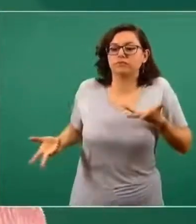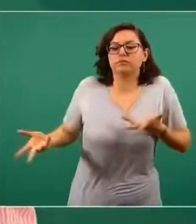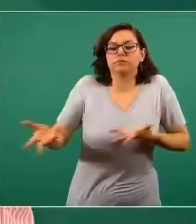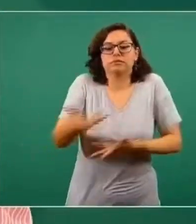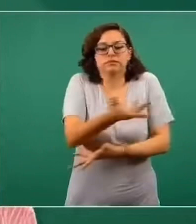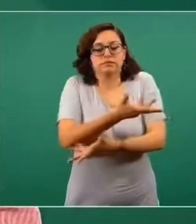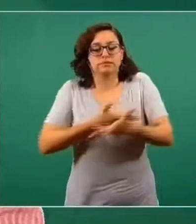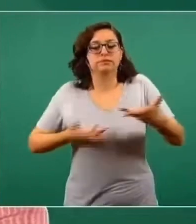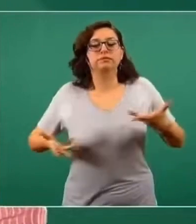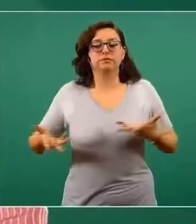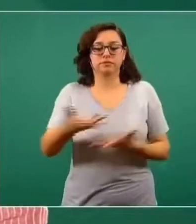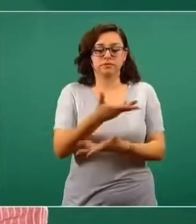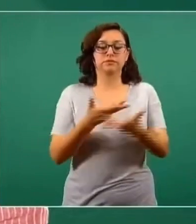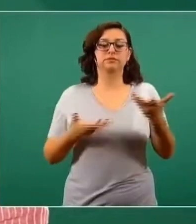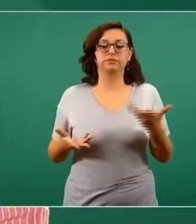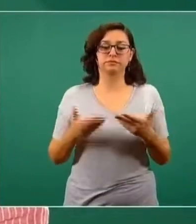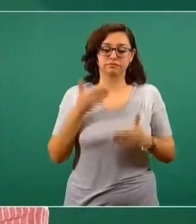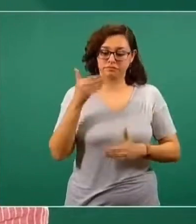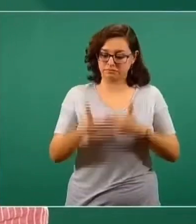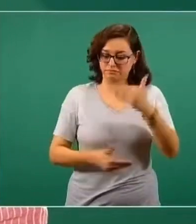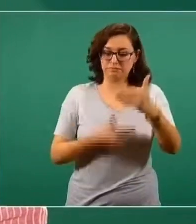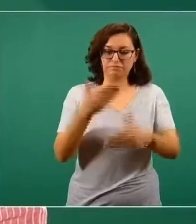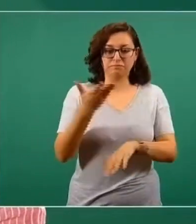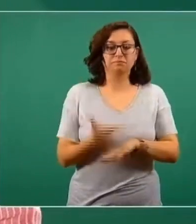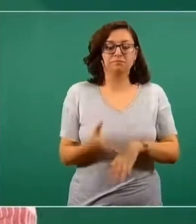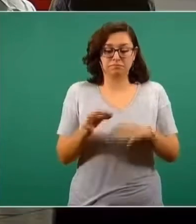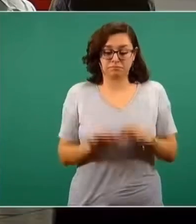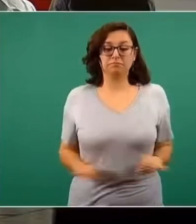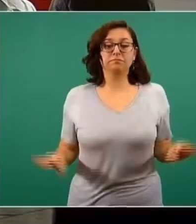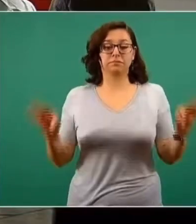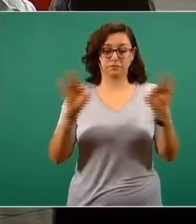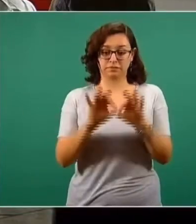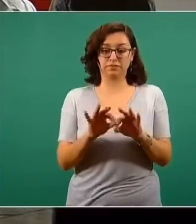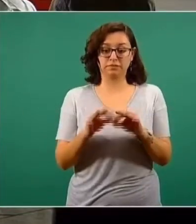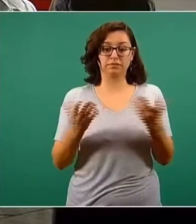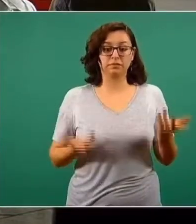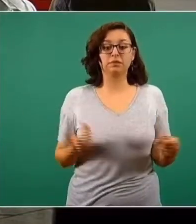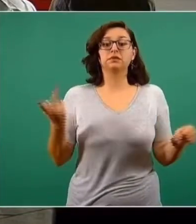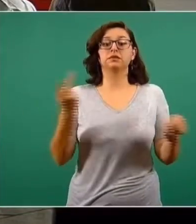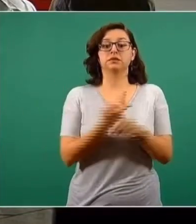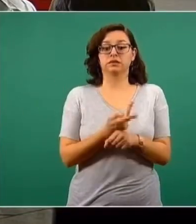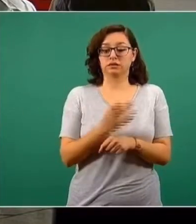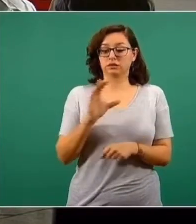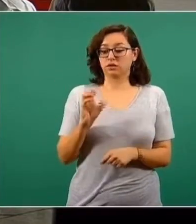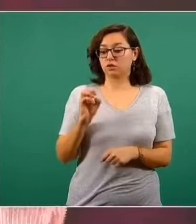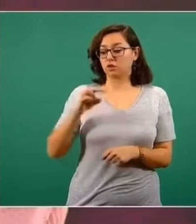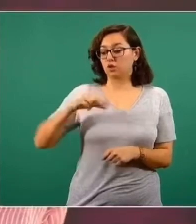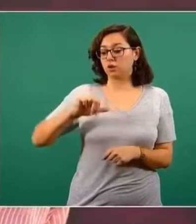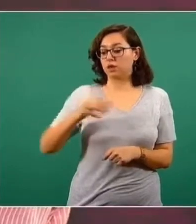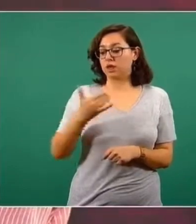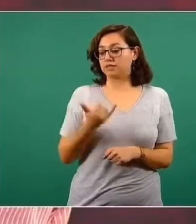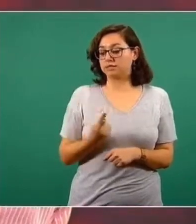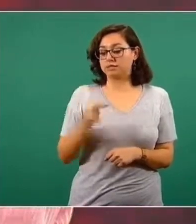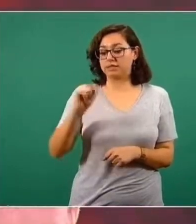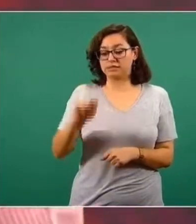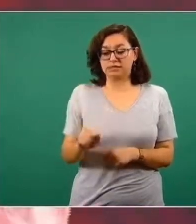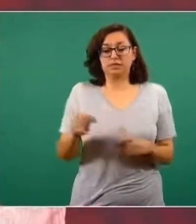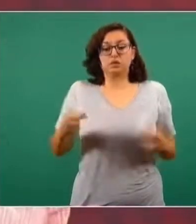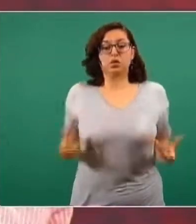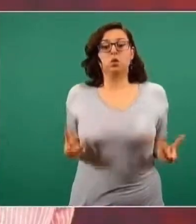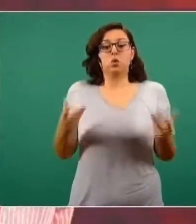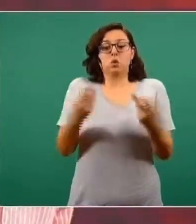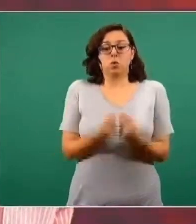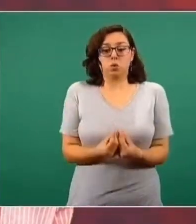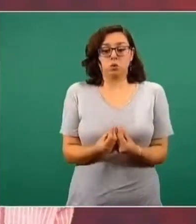los resultados del avance científico y tecnológico, el CONACYT se vinculó con esas capacidades y